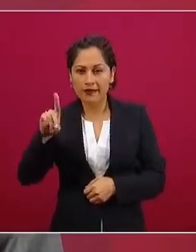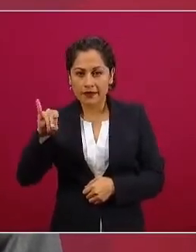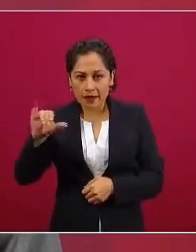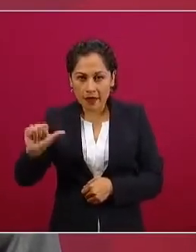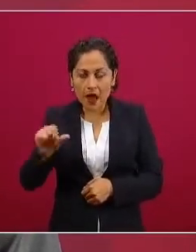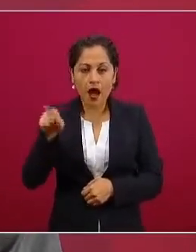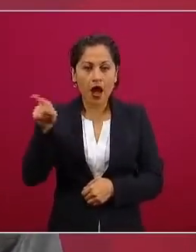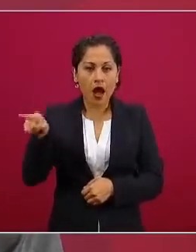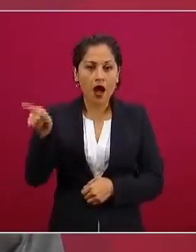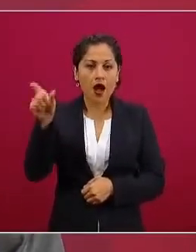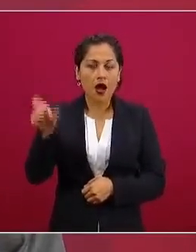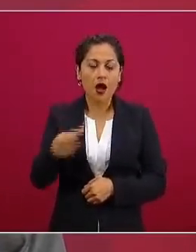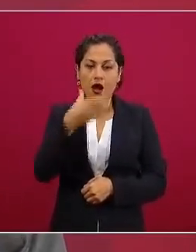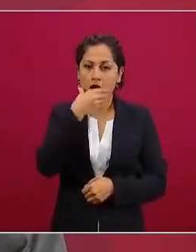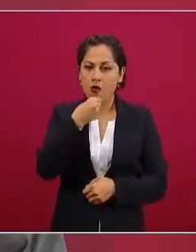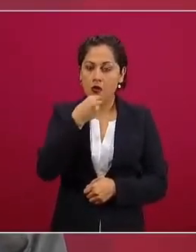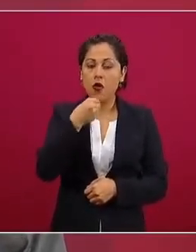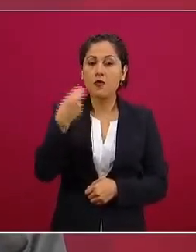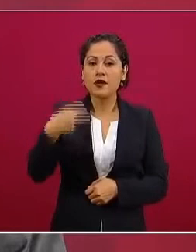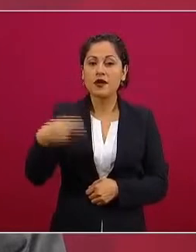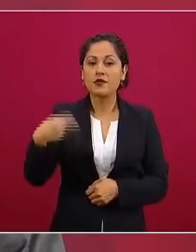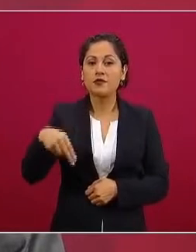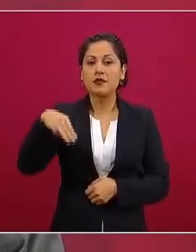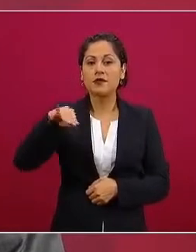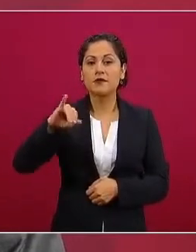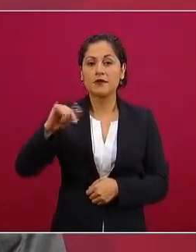independiente Miguel Ángel Granados Chapa